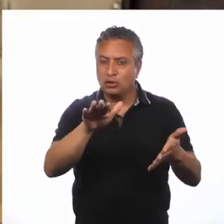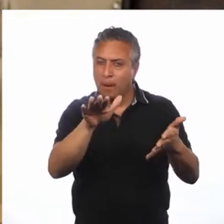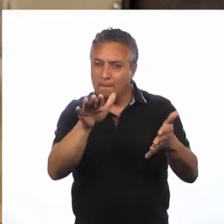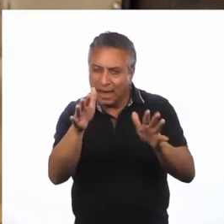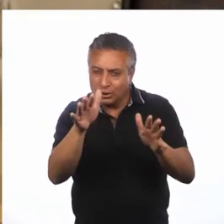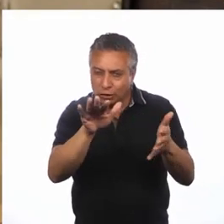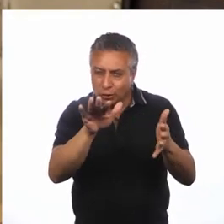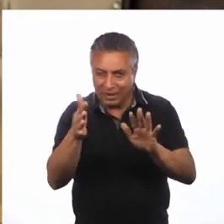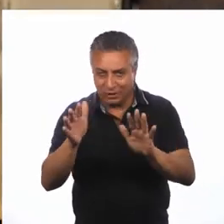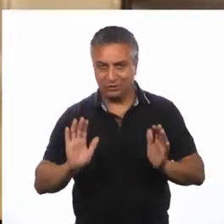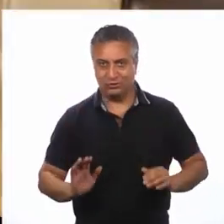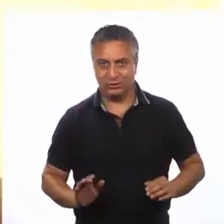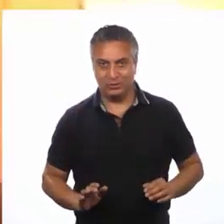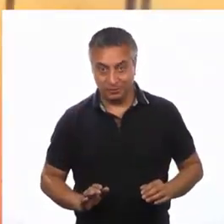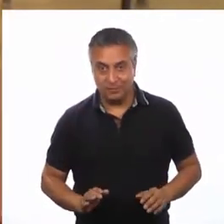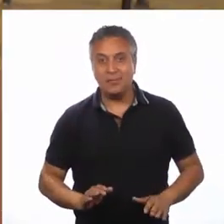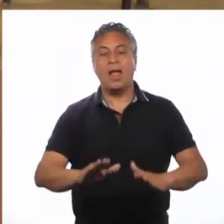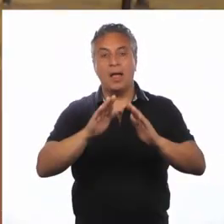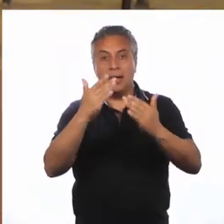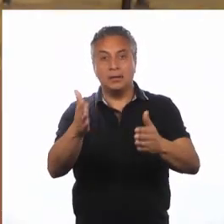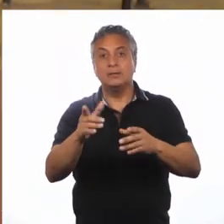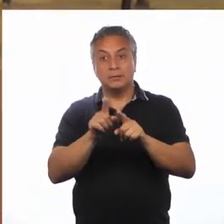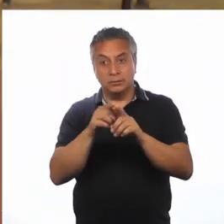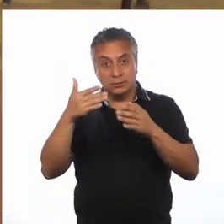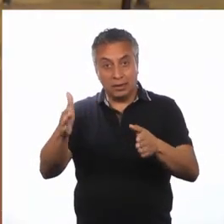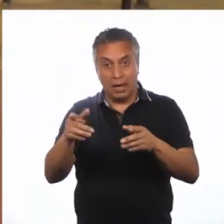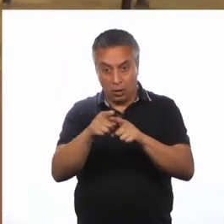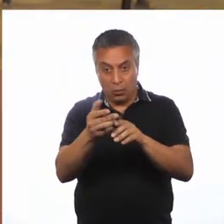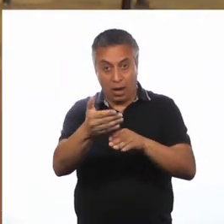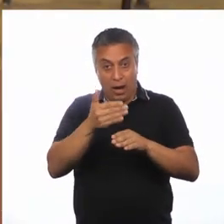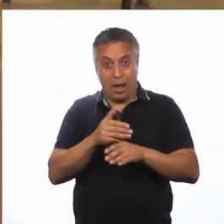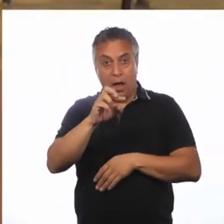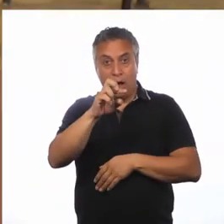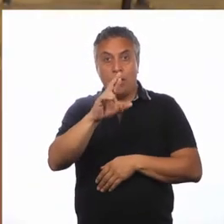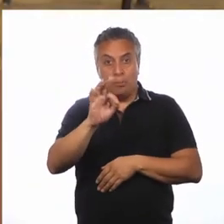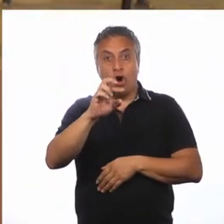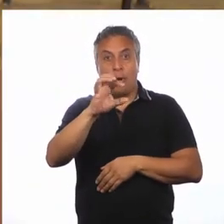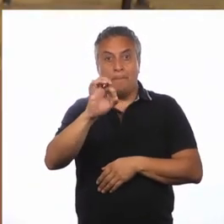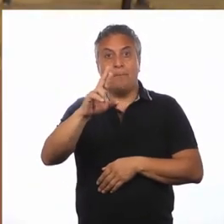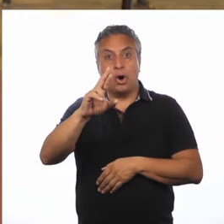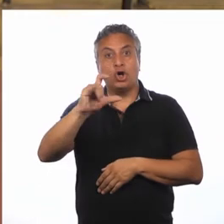aproximadamente Detrás de la proporción aurea